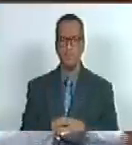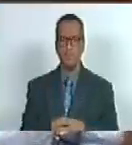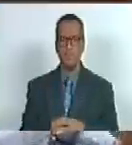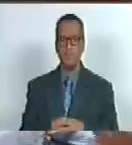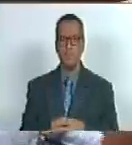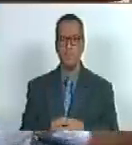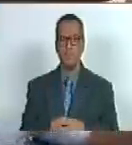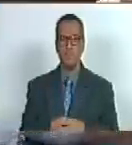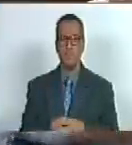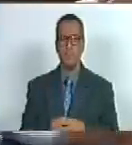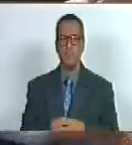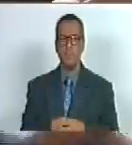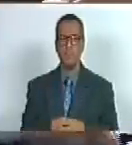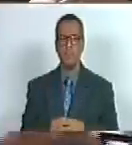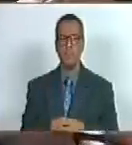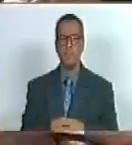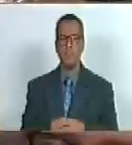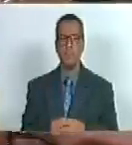gracias